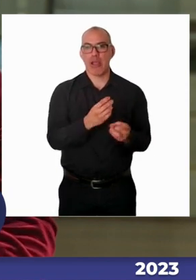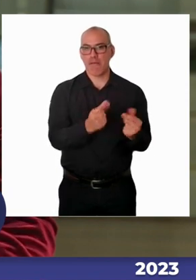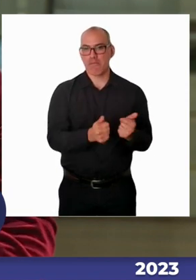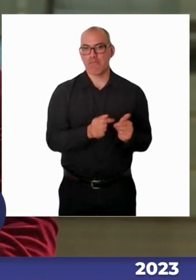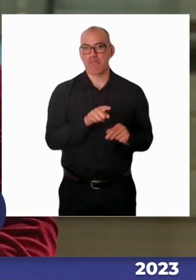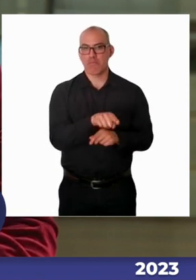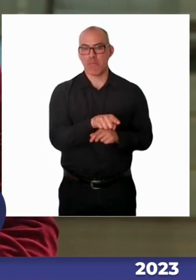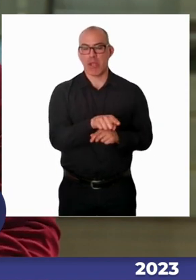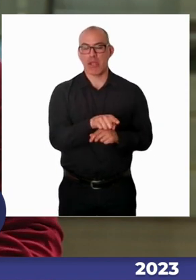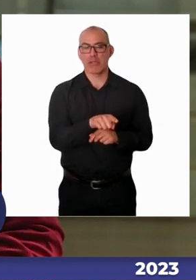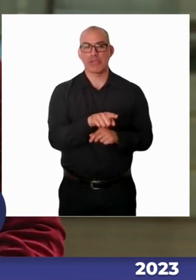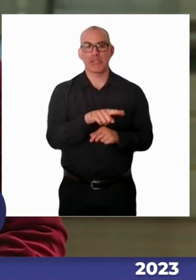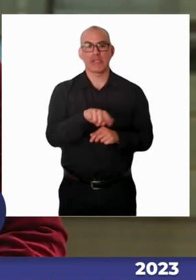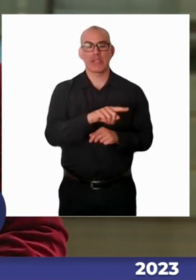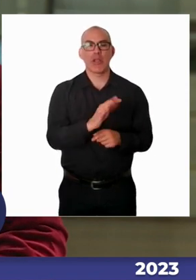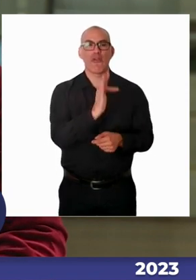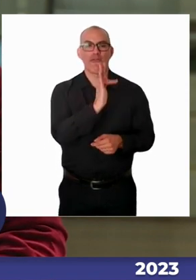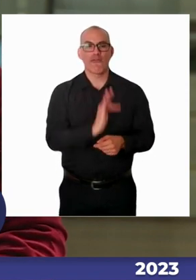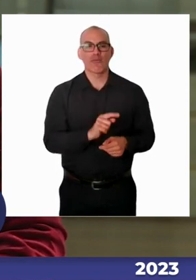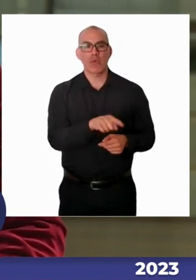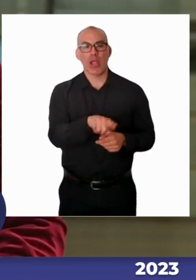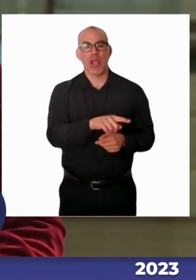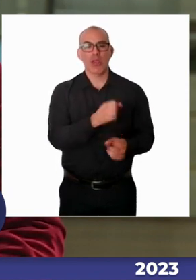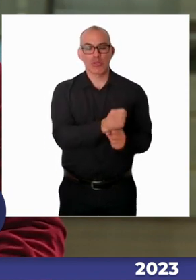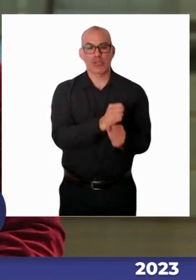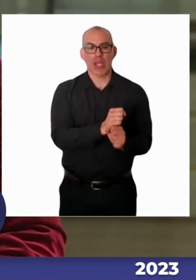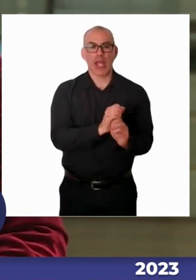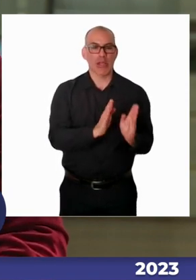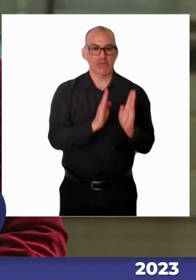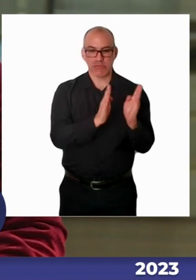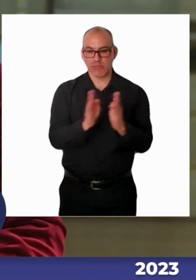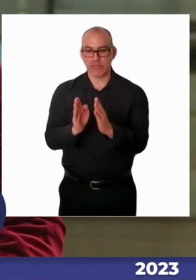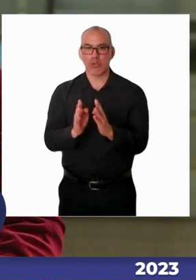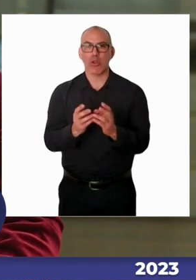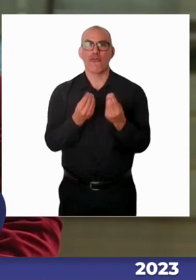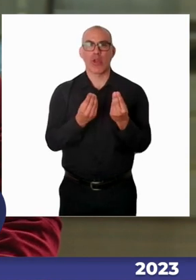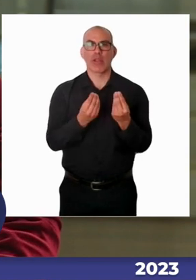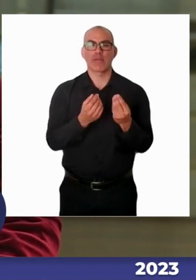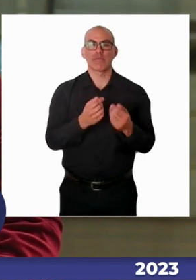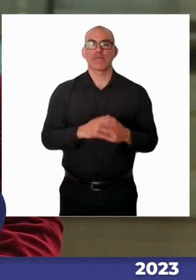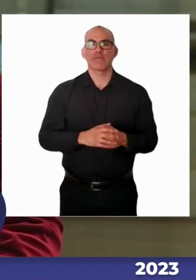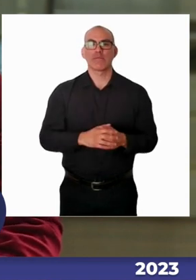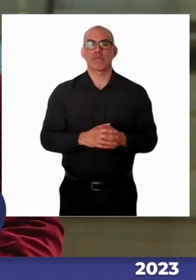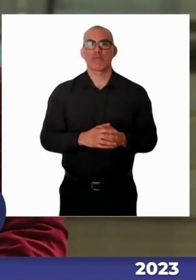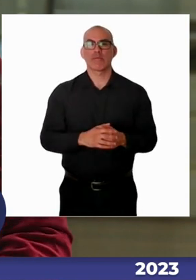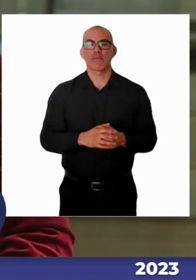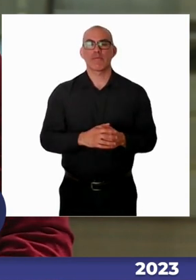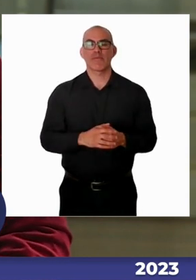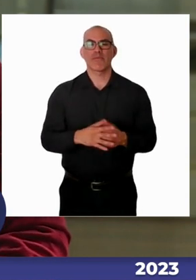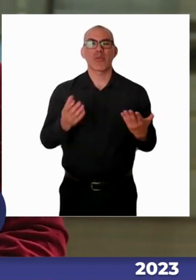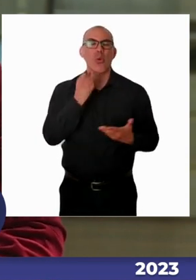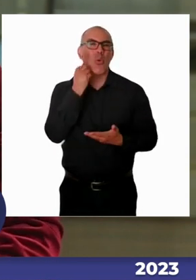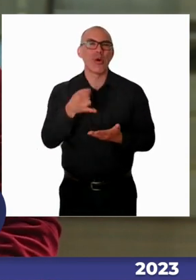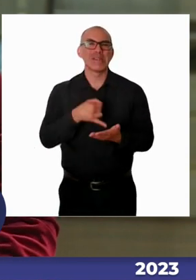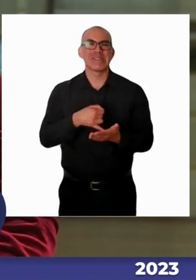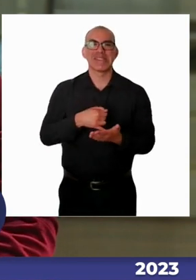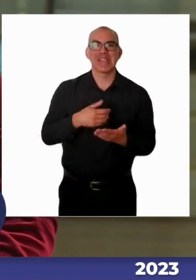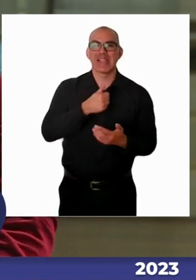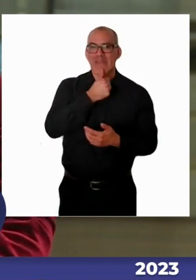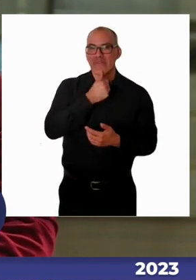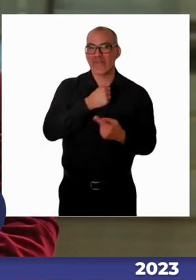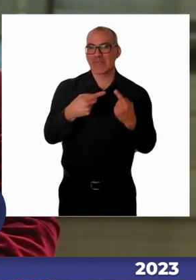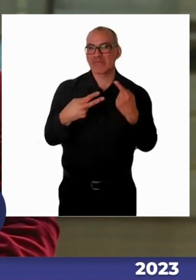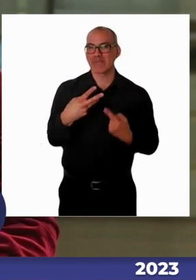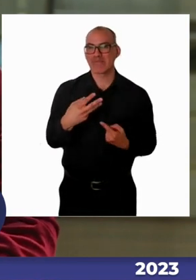sino más bien es un derecho que tienen los niños de acceder a sus ajustes, a sus adecuaciones curriculares de manera